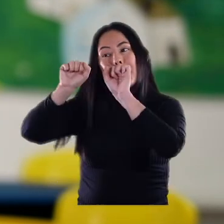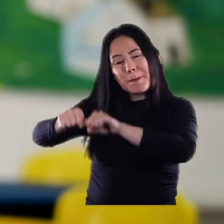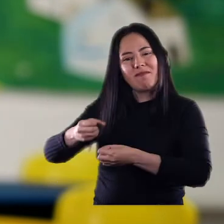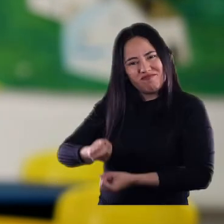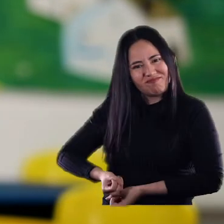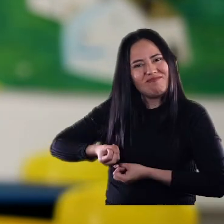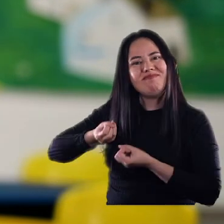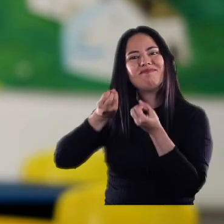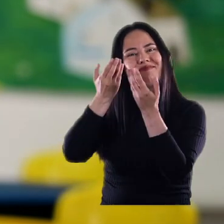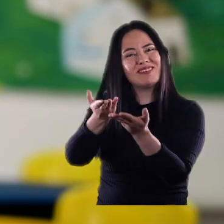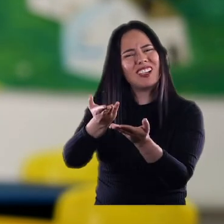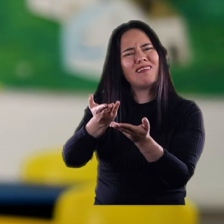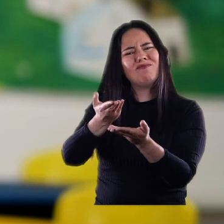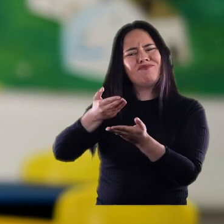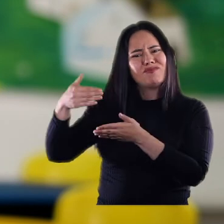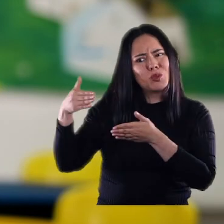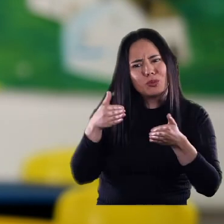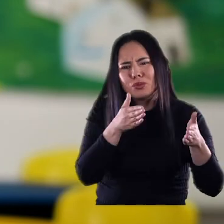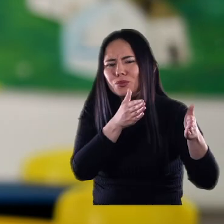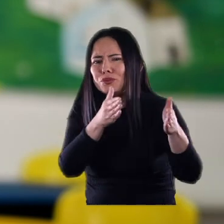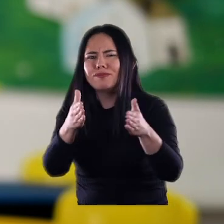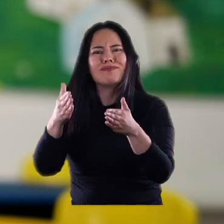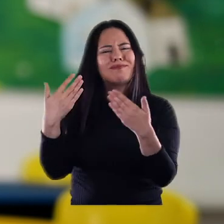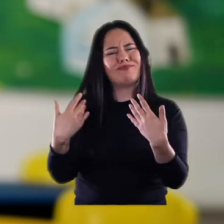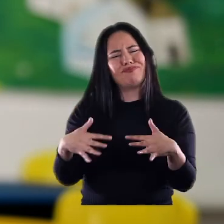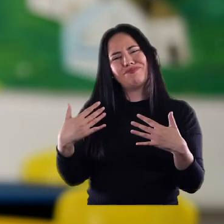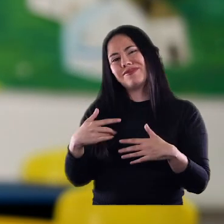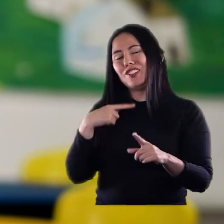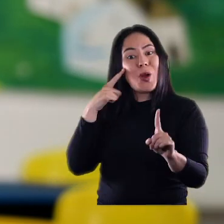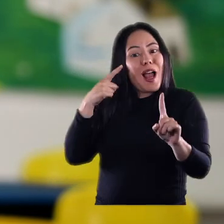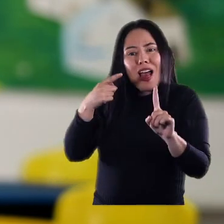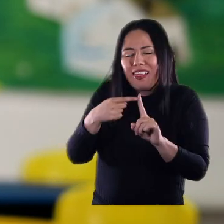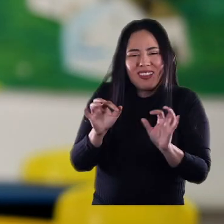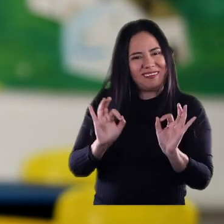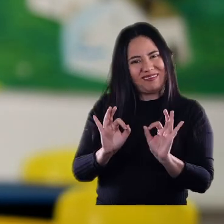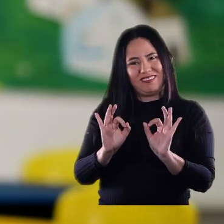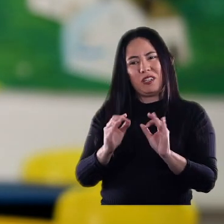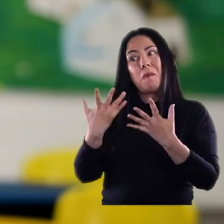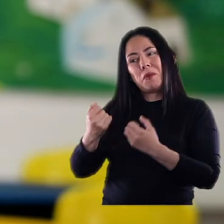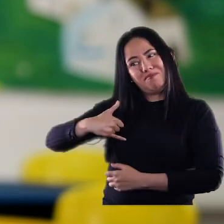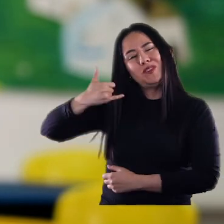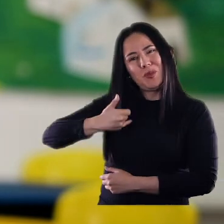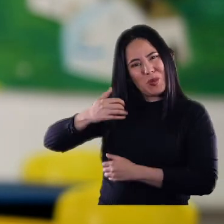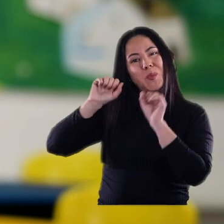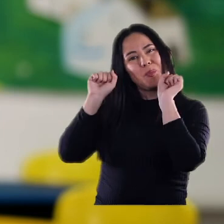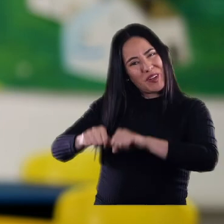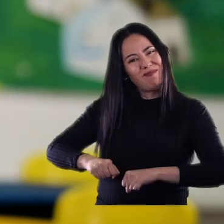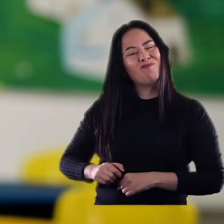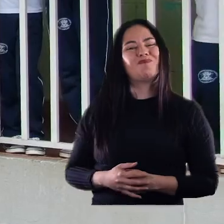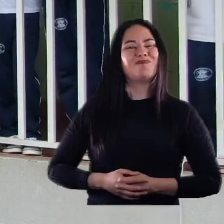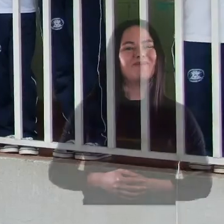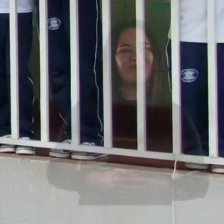recorrer ese metro de más que nosotros no alcanzamos a recorrer como